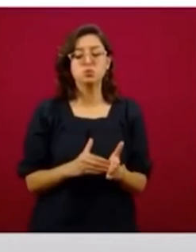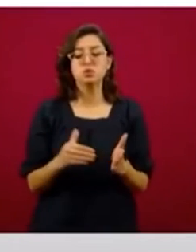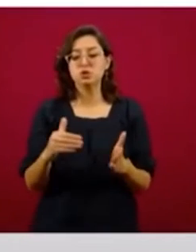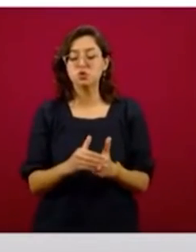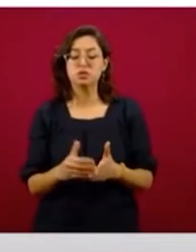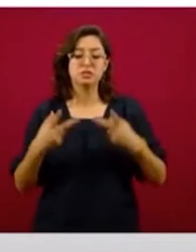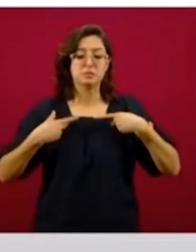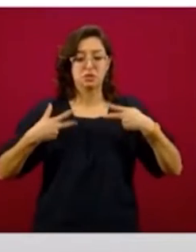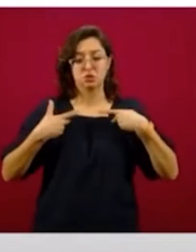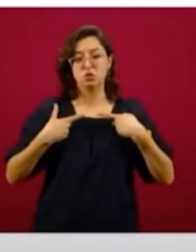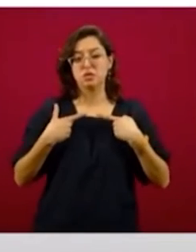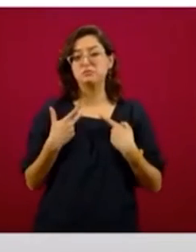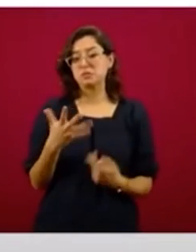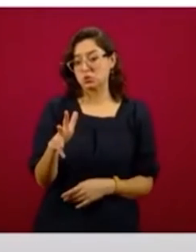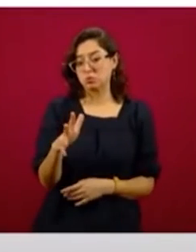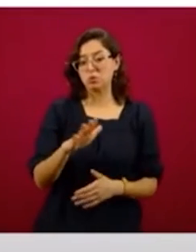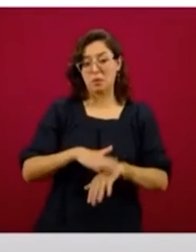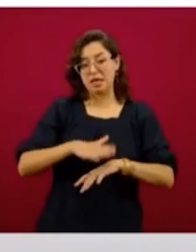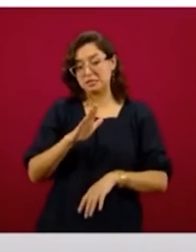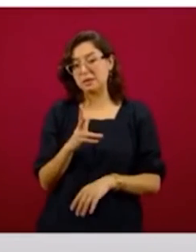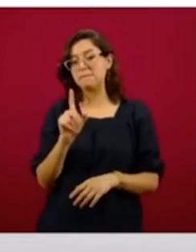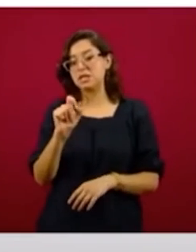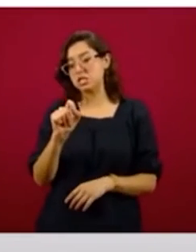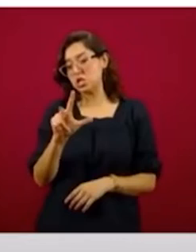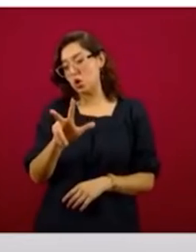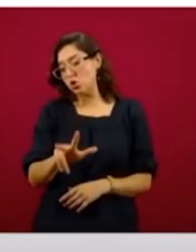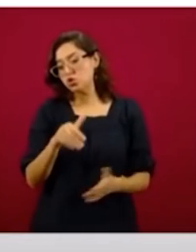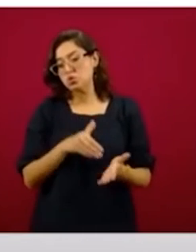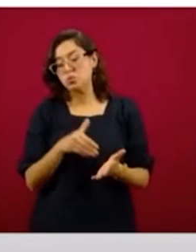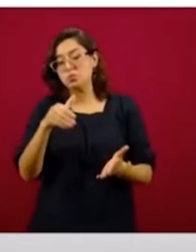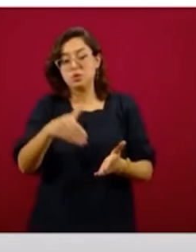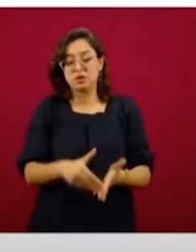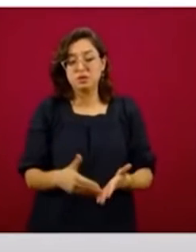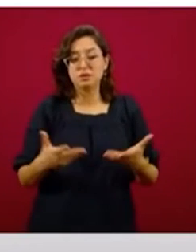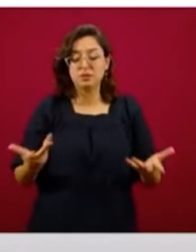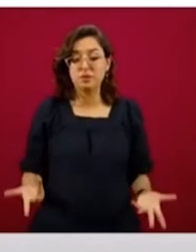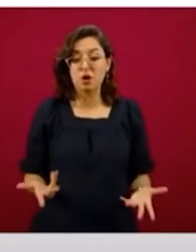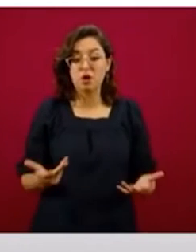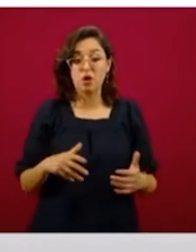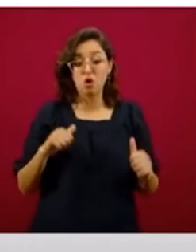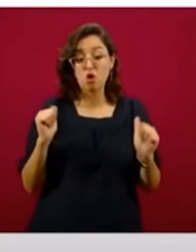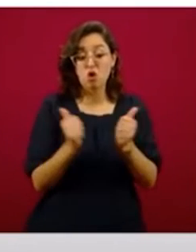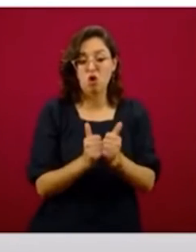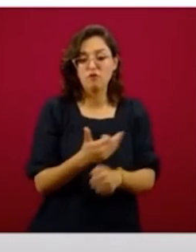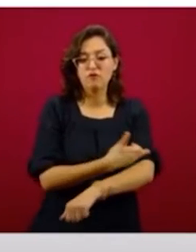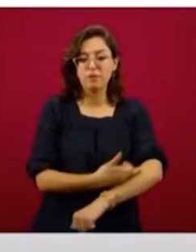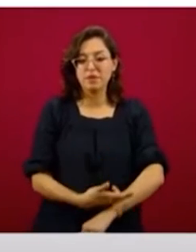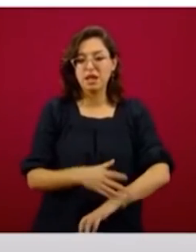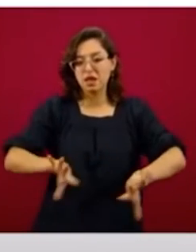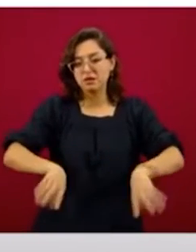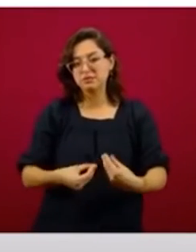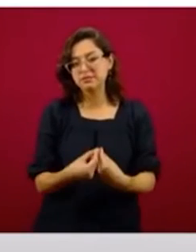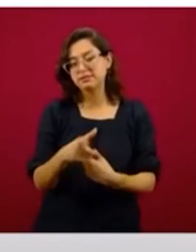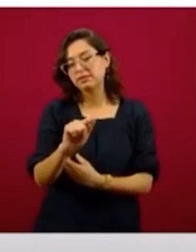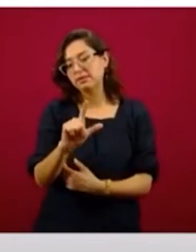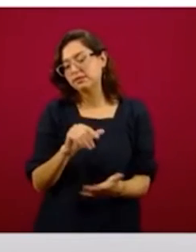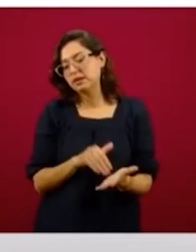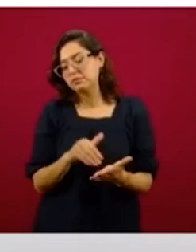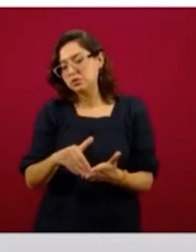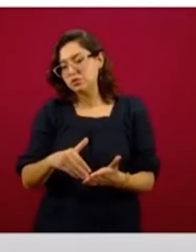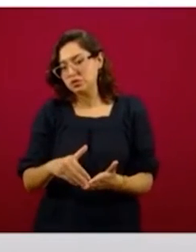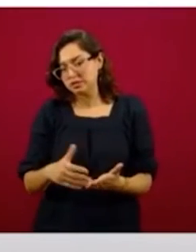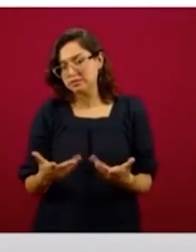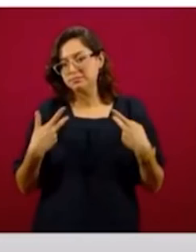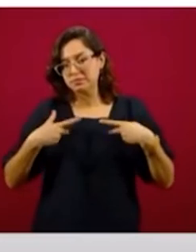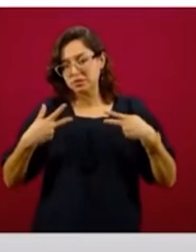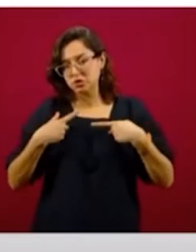asegurados. Y si esto lo trasladamos a su núcleo familiar, estamos hablando de más de 70 millones de personas que gozan de